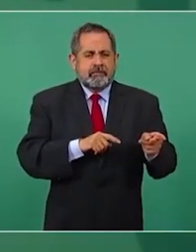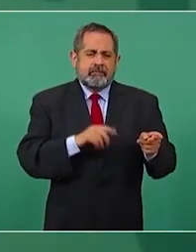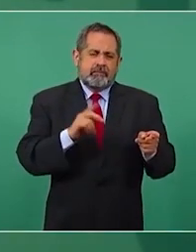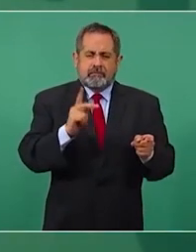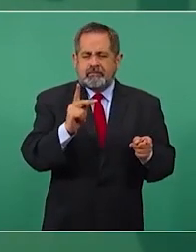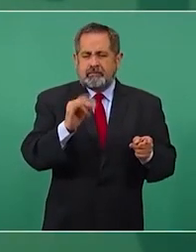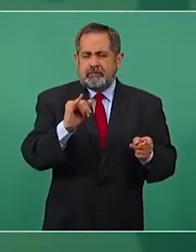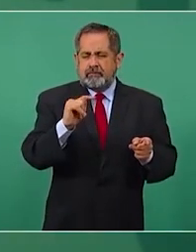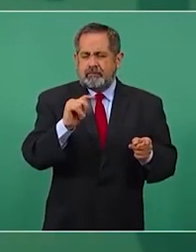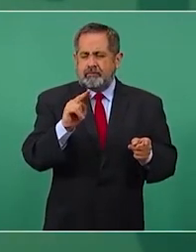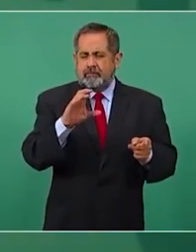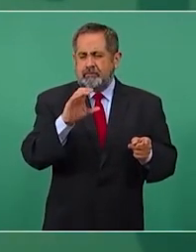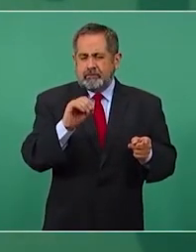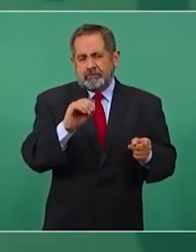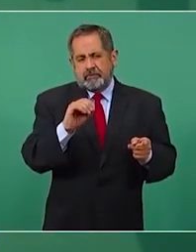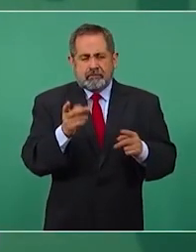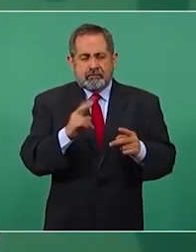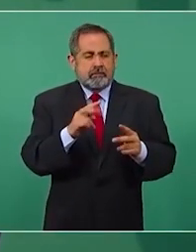pituca.